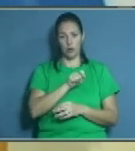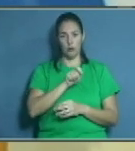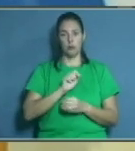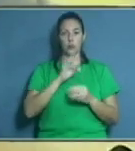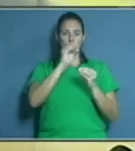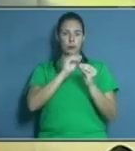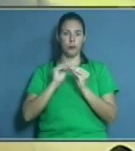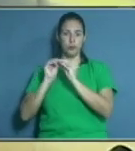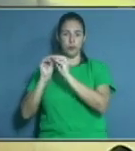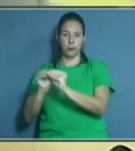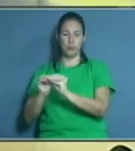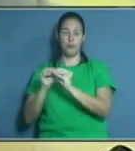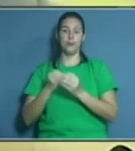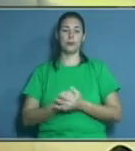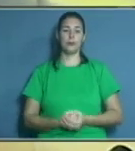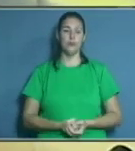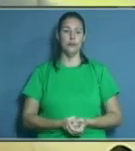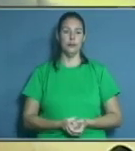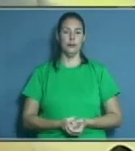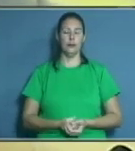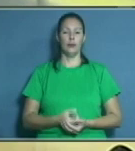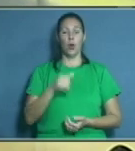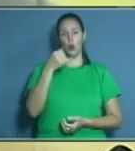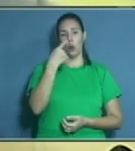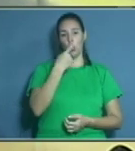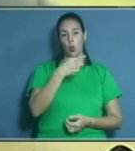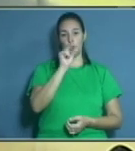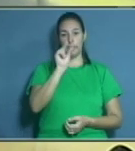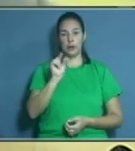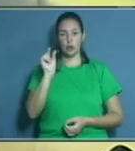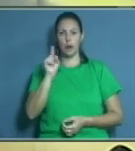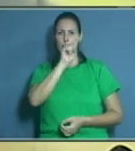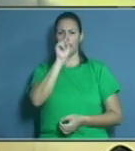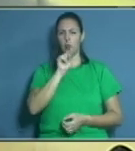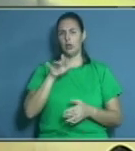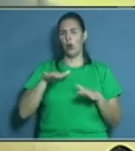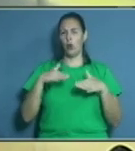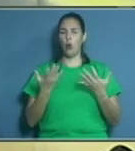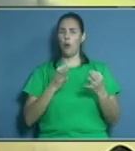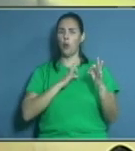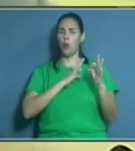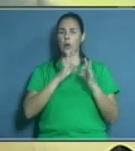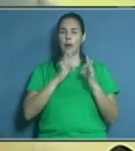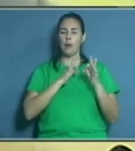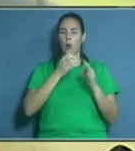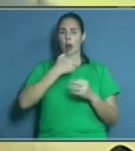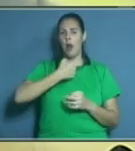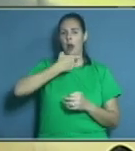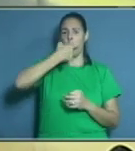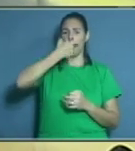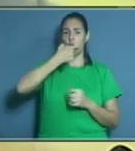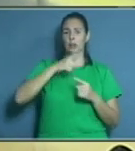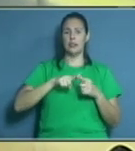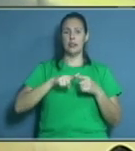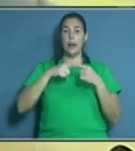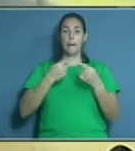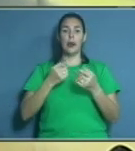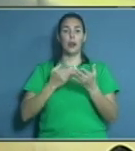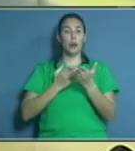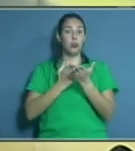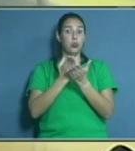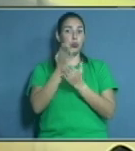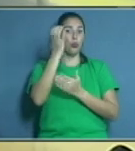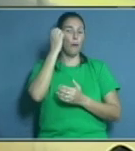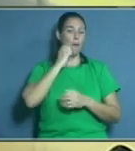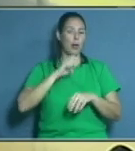muy, muy peligroso. Pedro Díaz Tamayo pregunta ¿qué cuidados deben tenerse con las prótesis dentales para alargar su